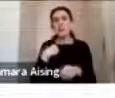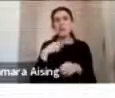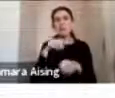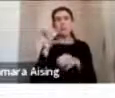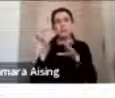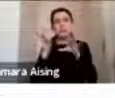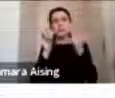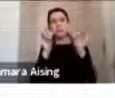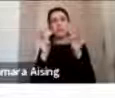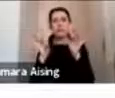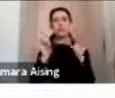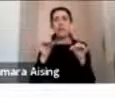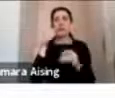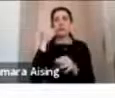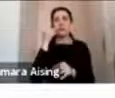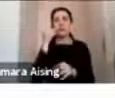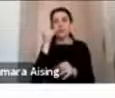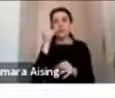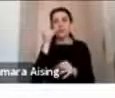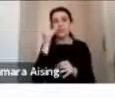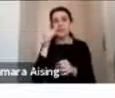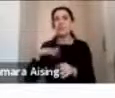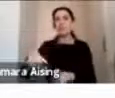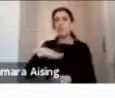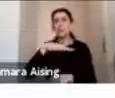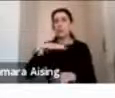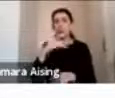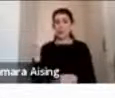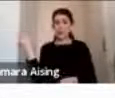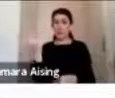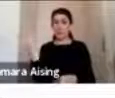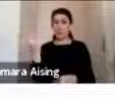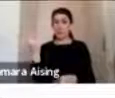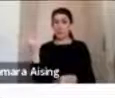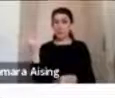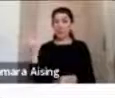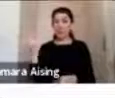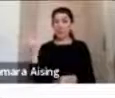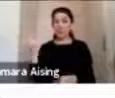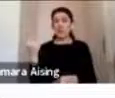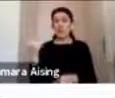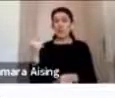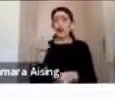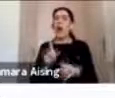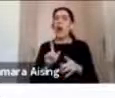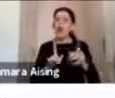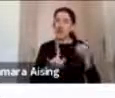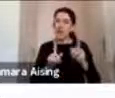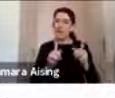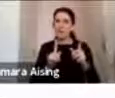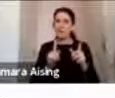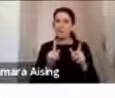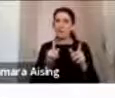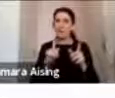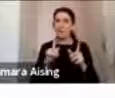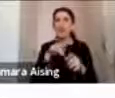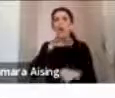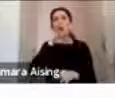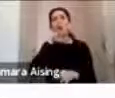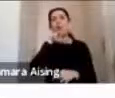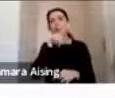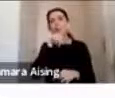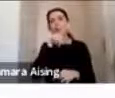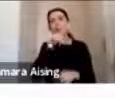con niños involucrados en situaciones de emergencia que muchas veces los adultos tendemos a